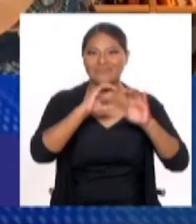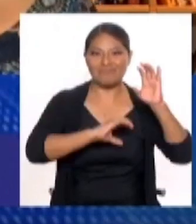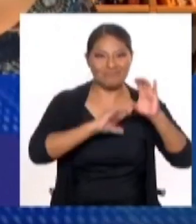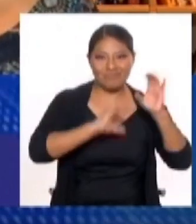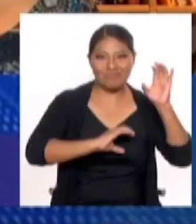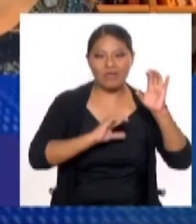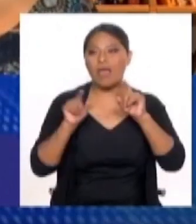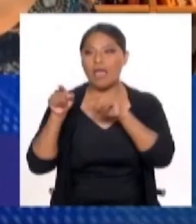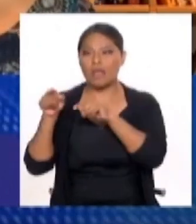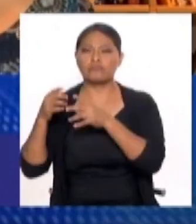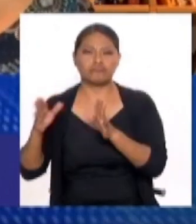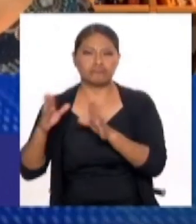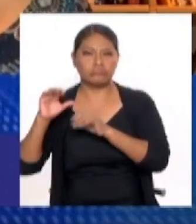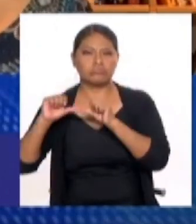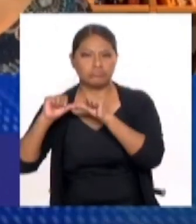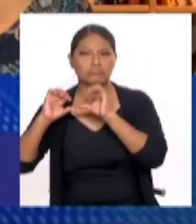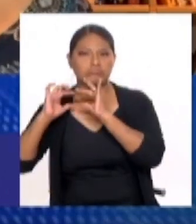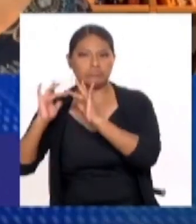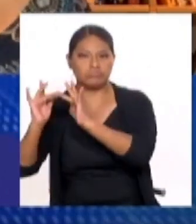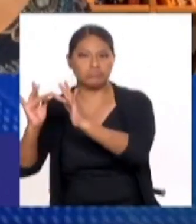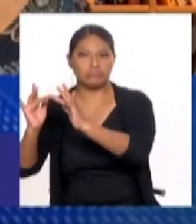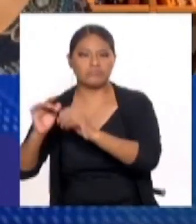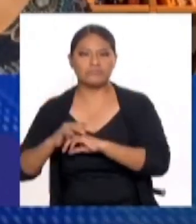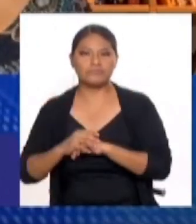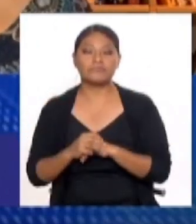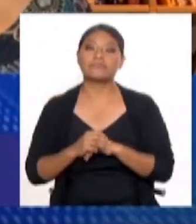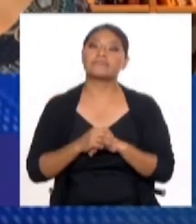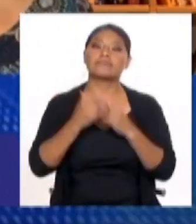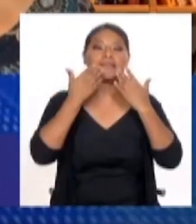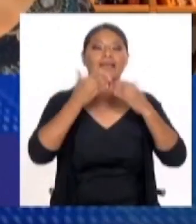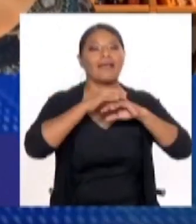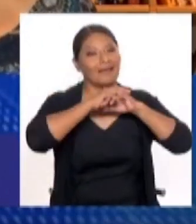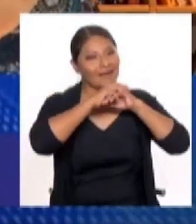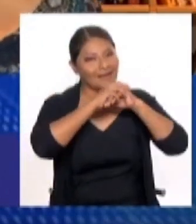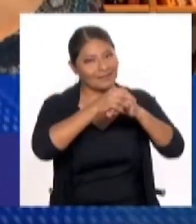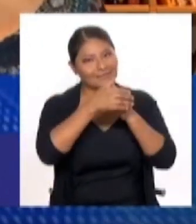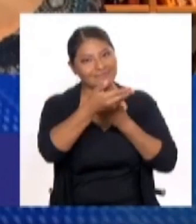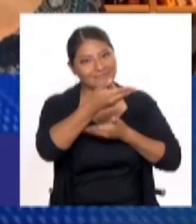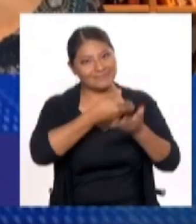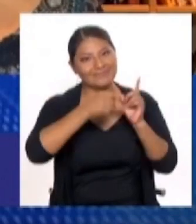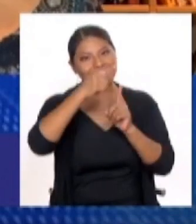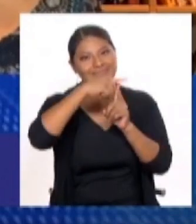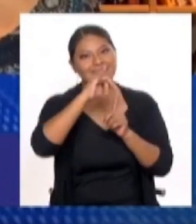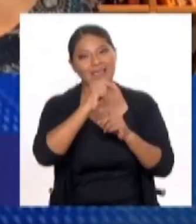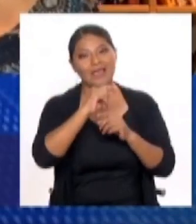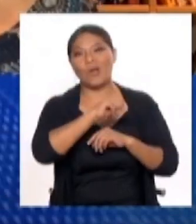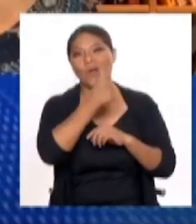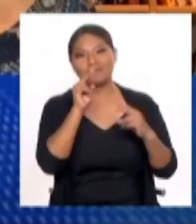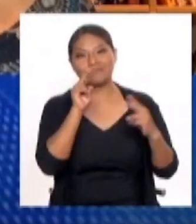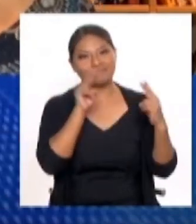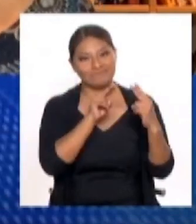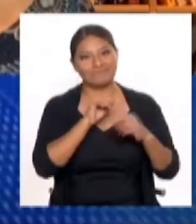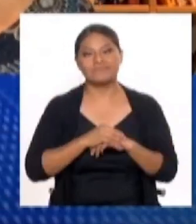Muchísimas gracias por este diálogo, hasta ya un saludo especial, Thais, y será hasta otra ocasión, entonces. Gracias, Maite.